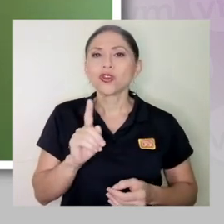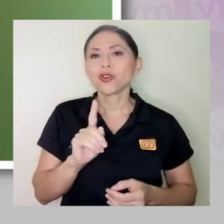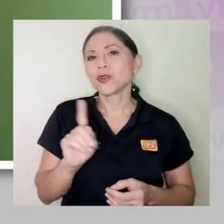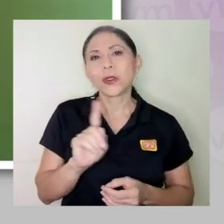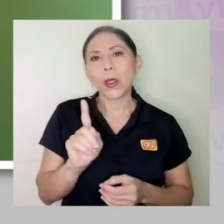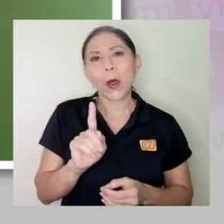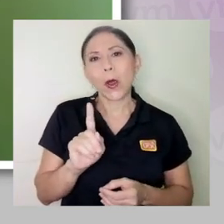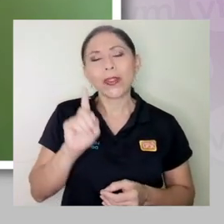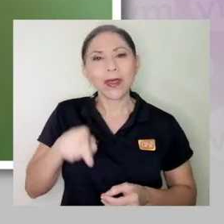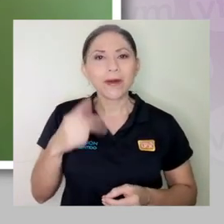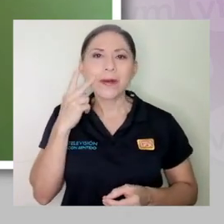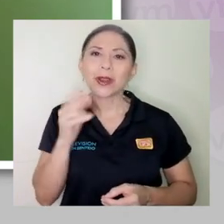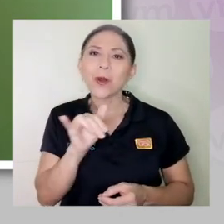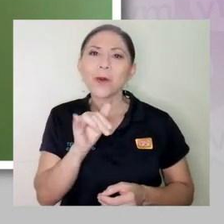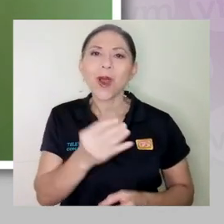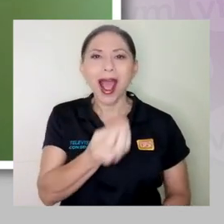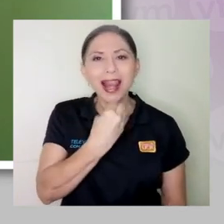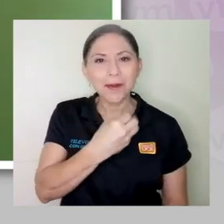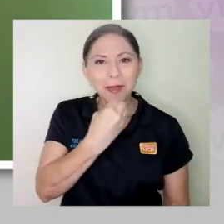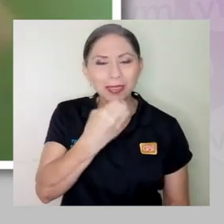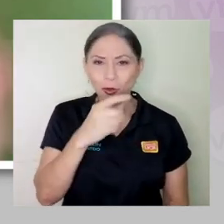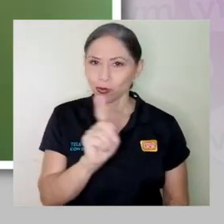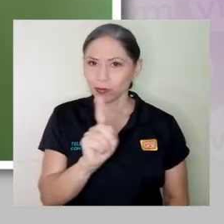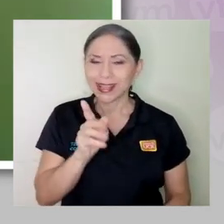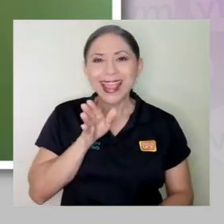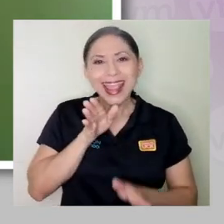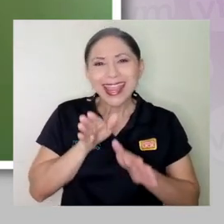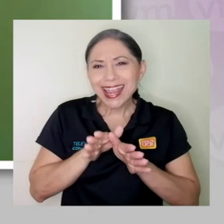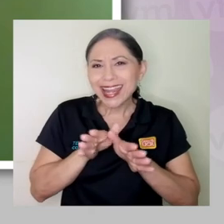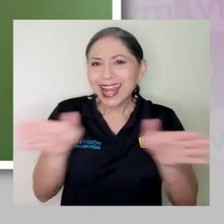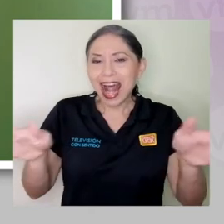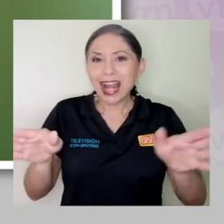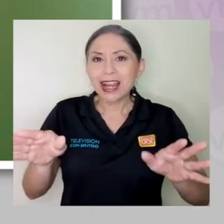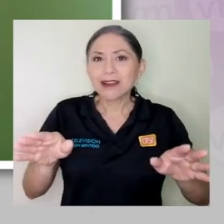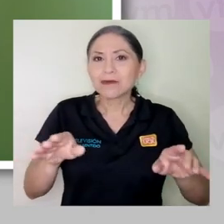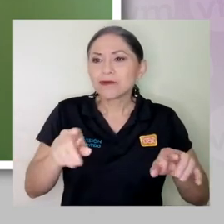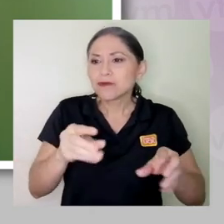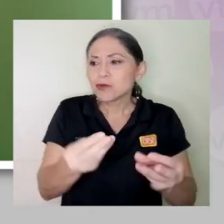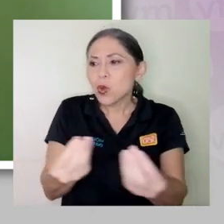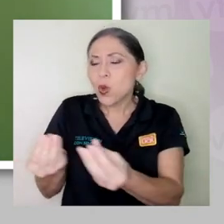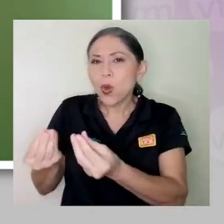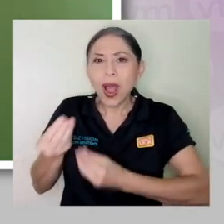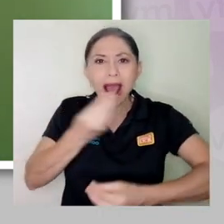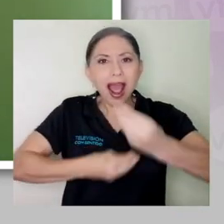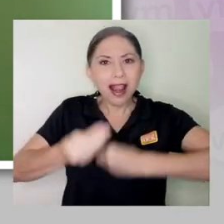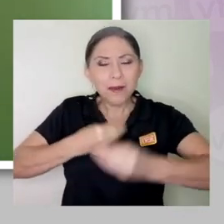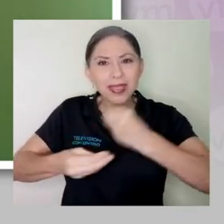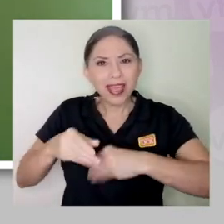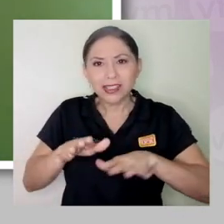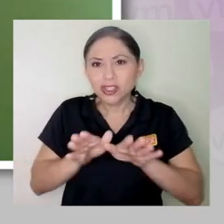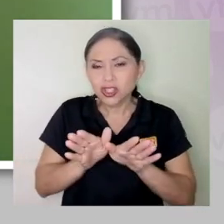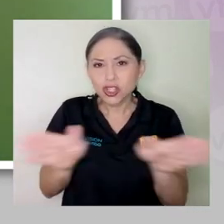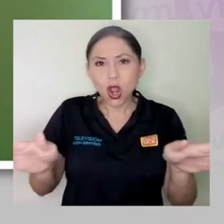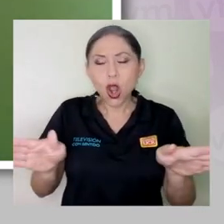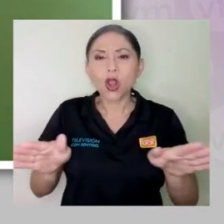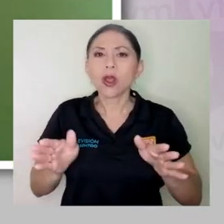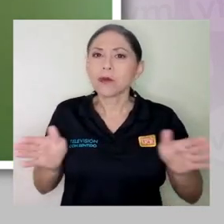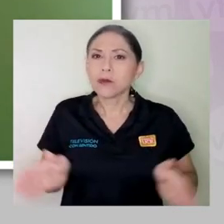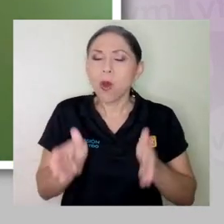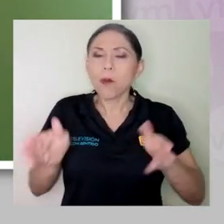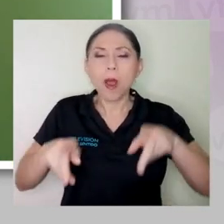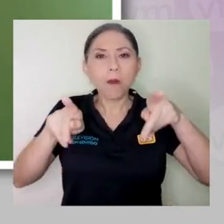lo debemos de ver como alimentos, sino en general la alimentación como tal va a promover que las personas estén